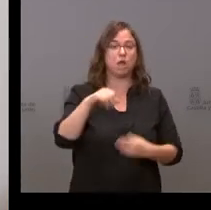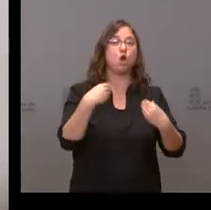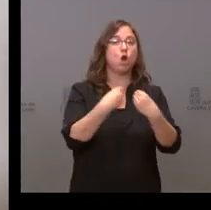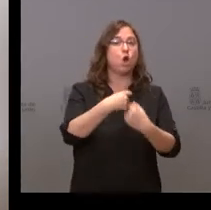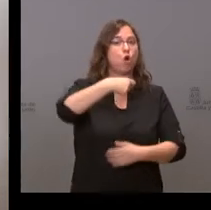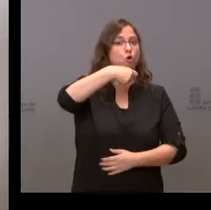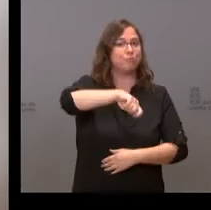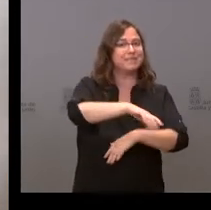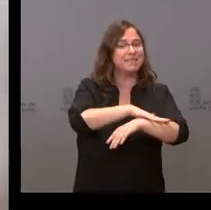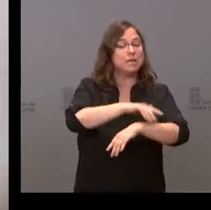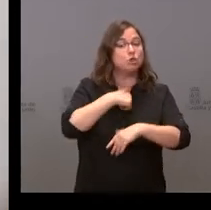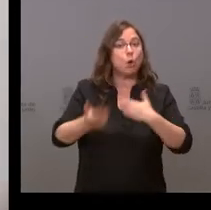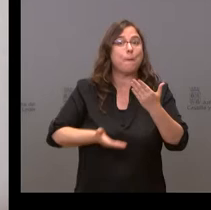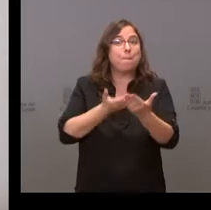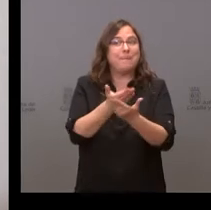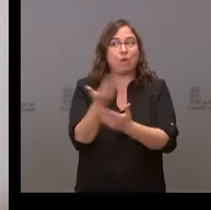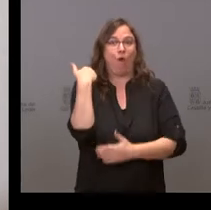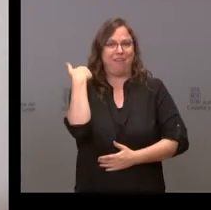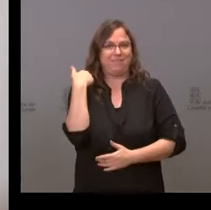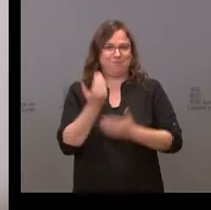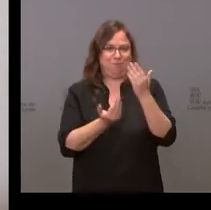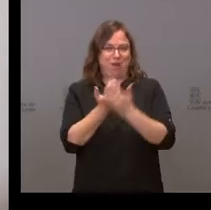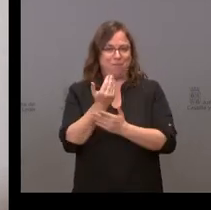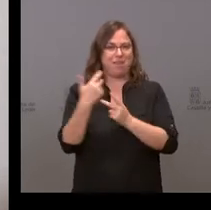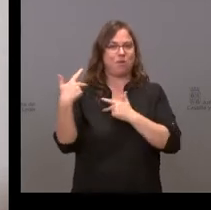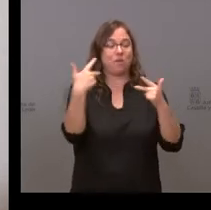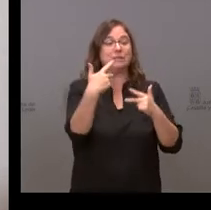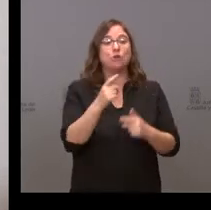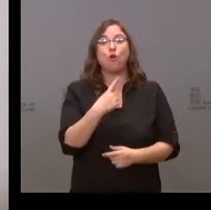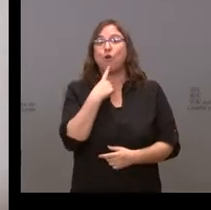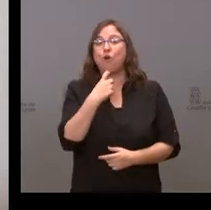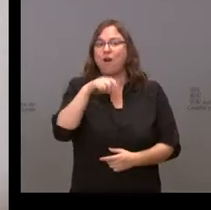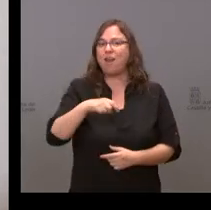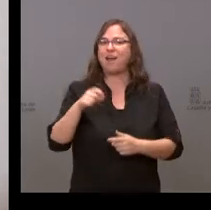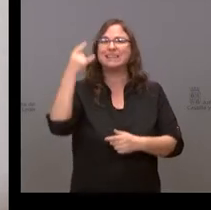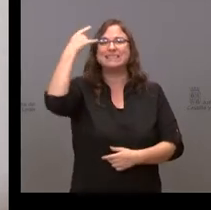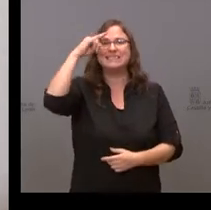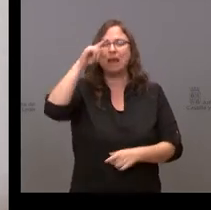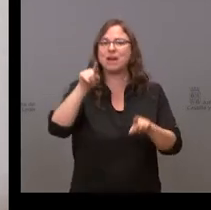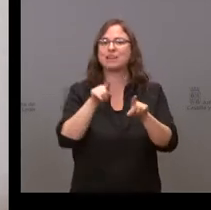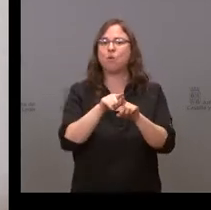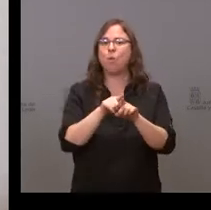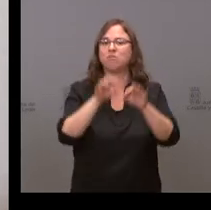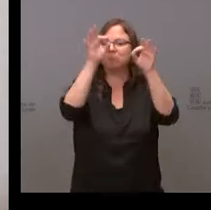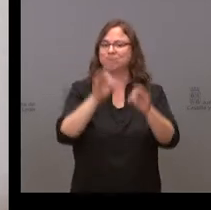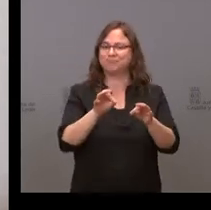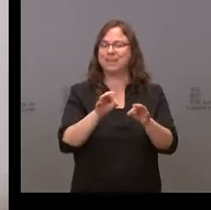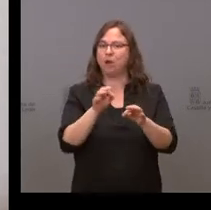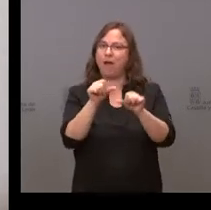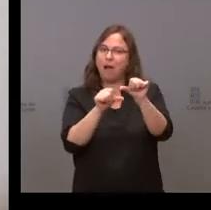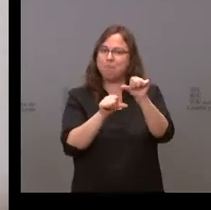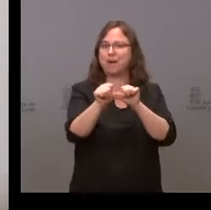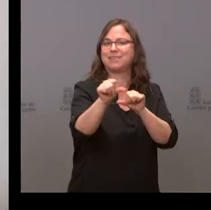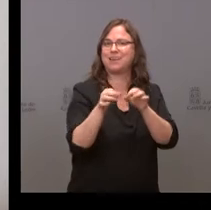que esperaba que la conferencia de Salamanca fuera un punto de inflexión para las conferencias de presidentes.